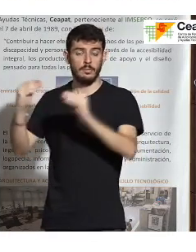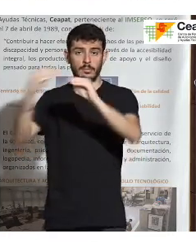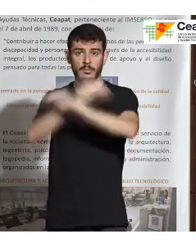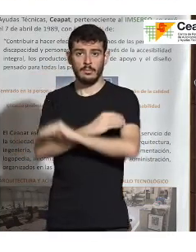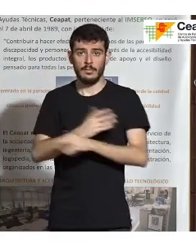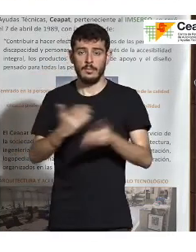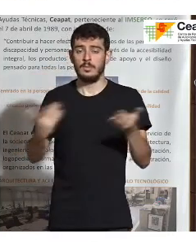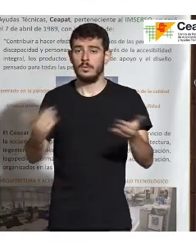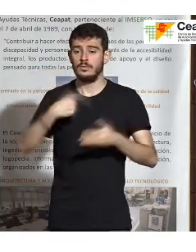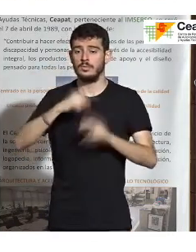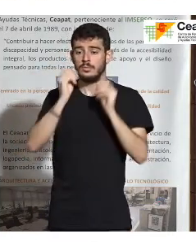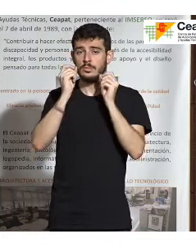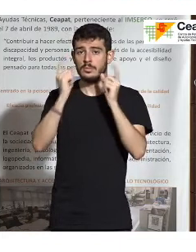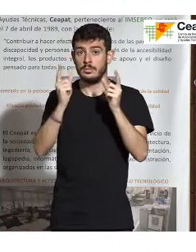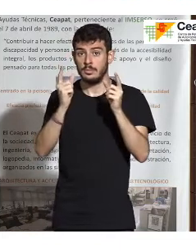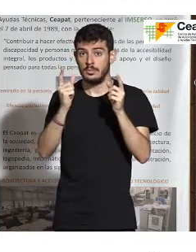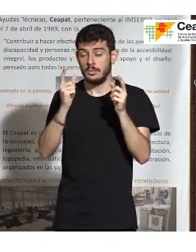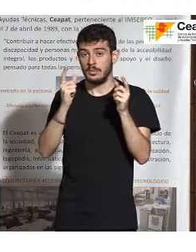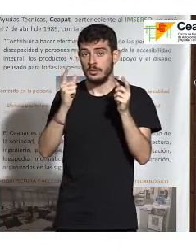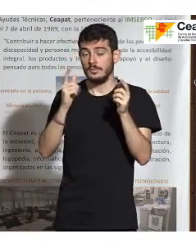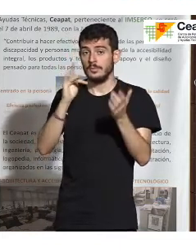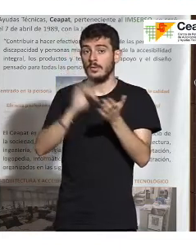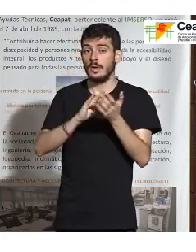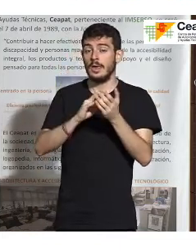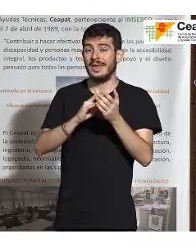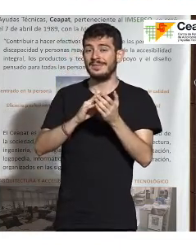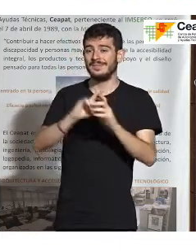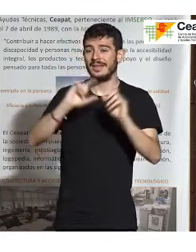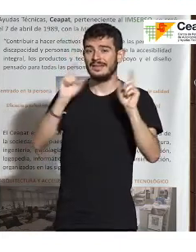dimos cuenta de que era el momento de hacer una sesión de formación.